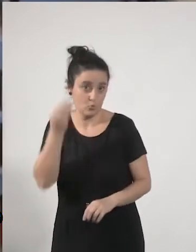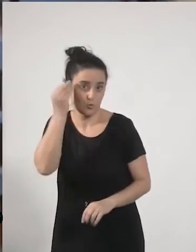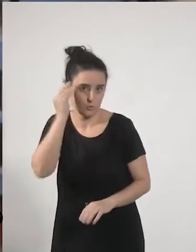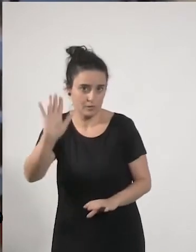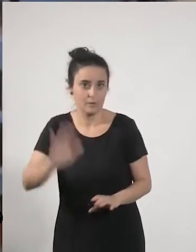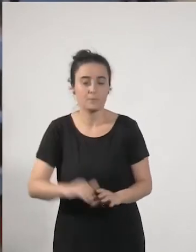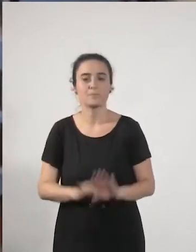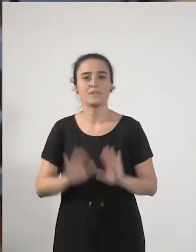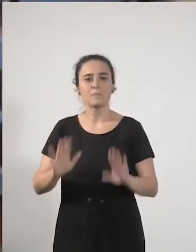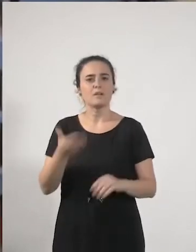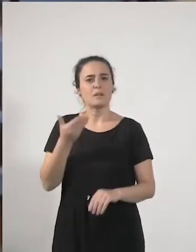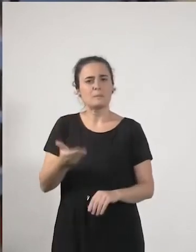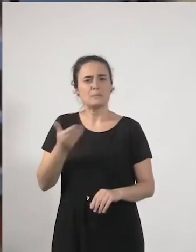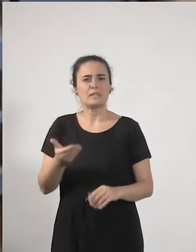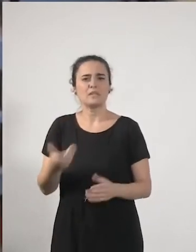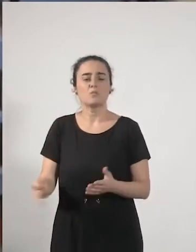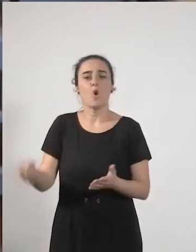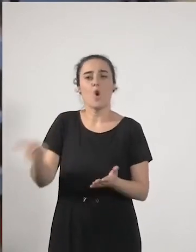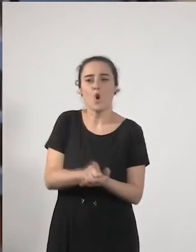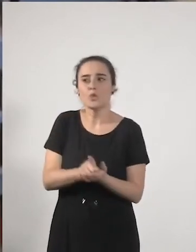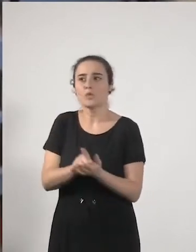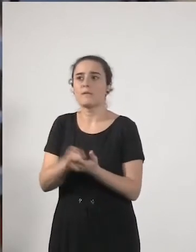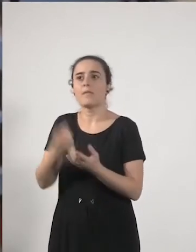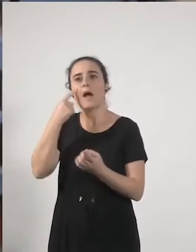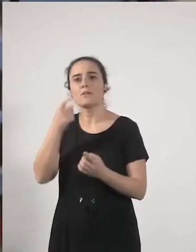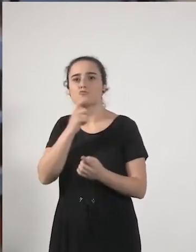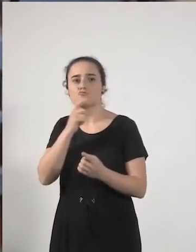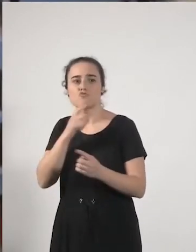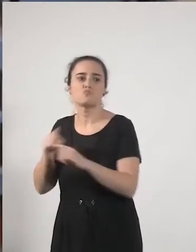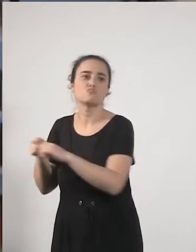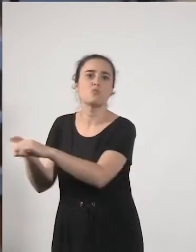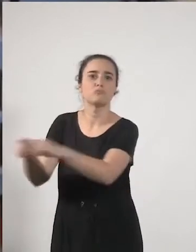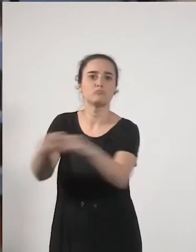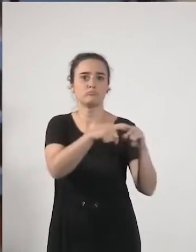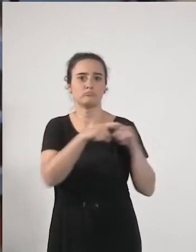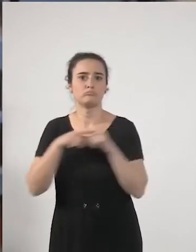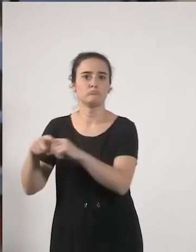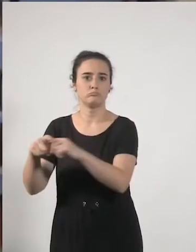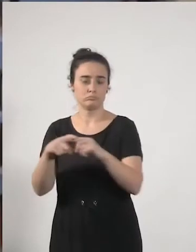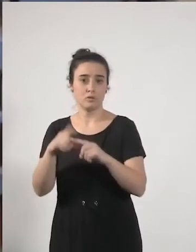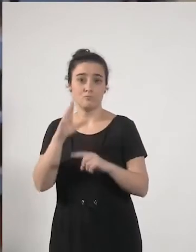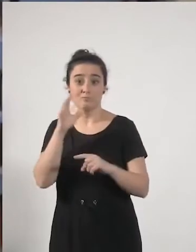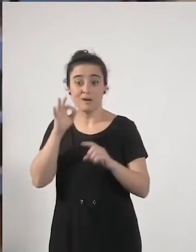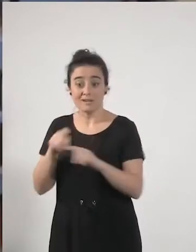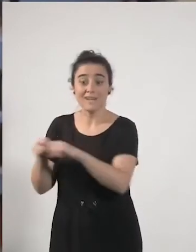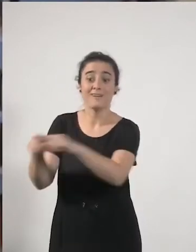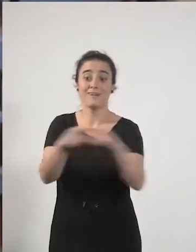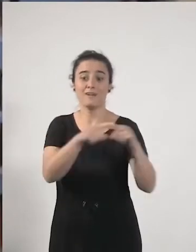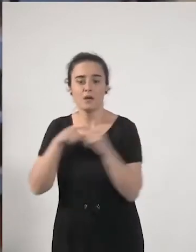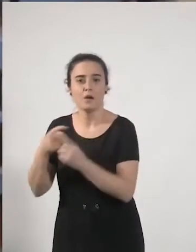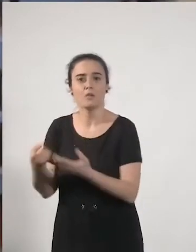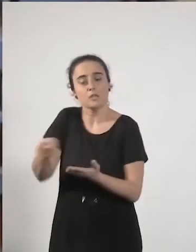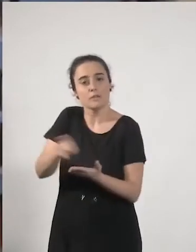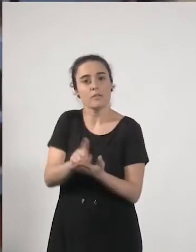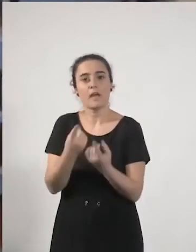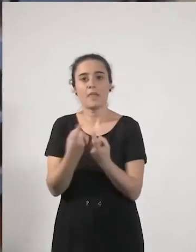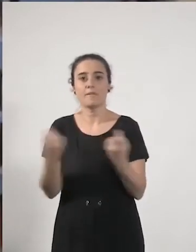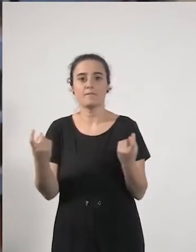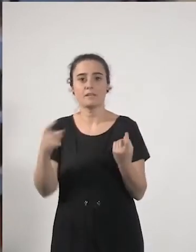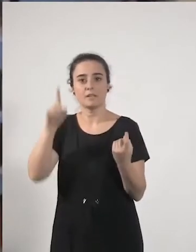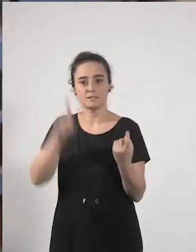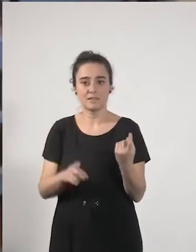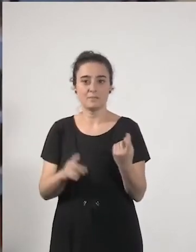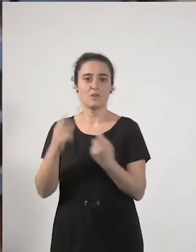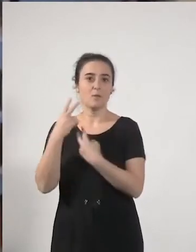redistribución la redistribución y para la redistribución es importante efectivamente acometer reformas